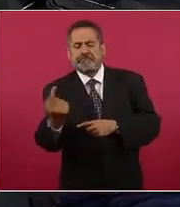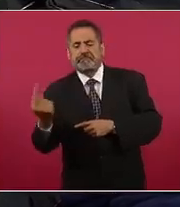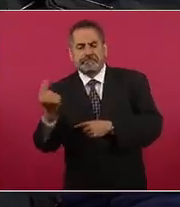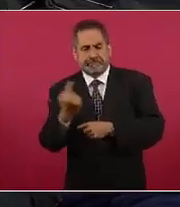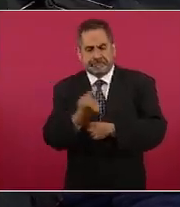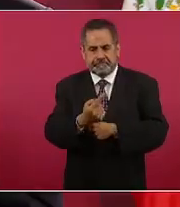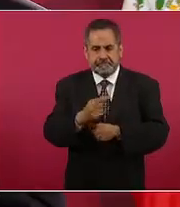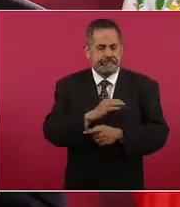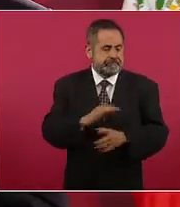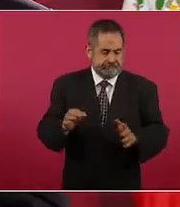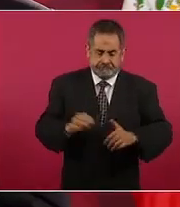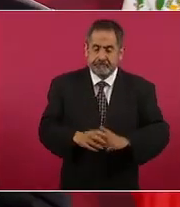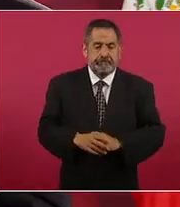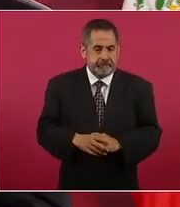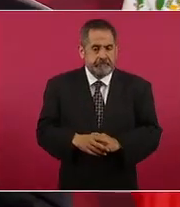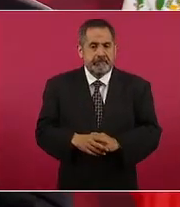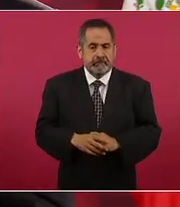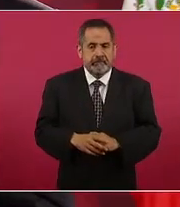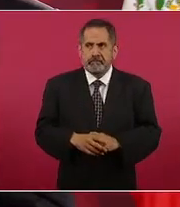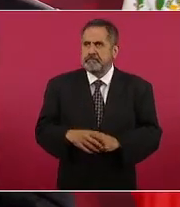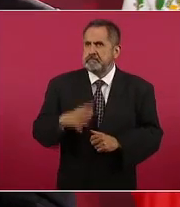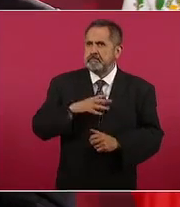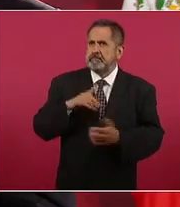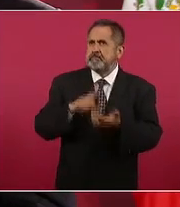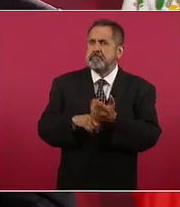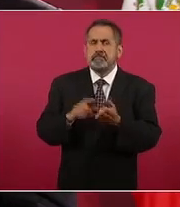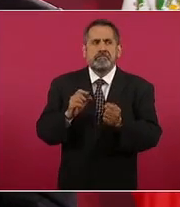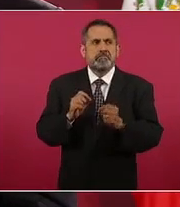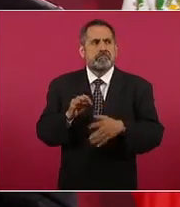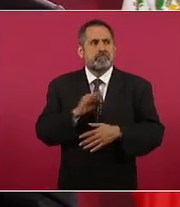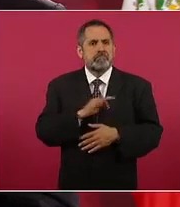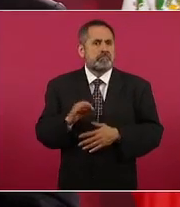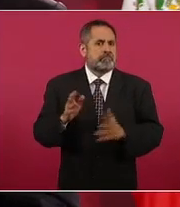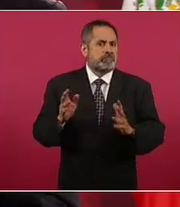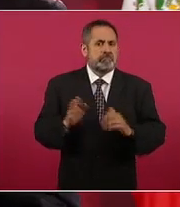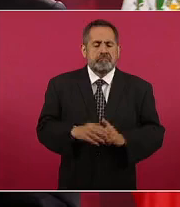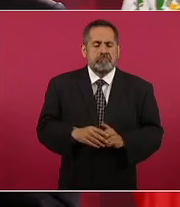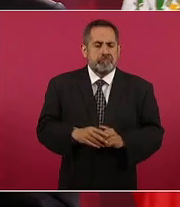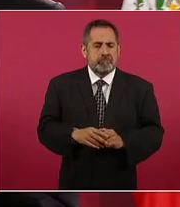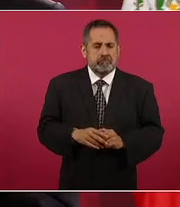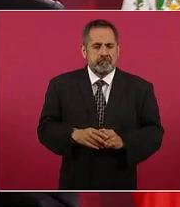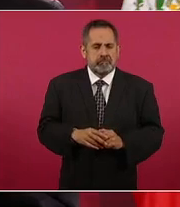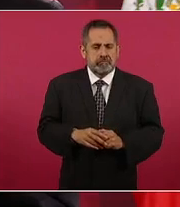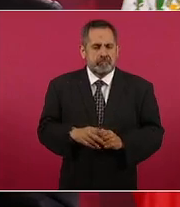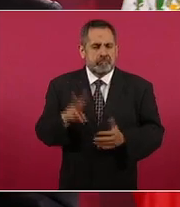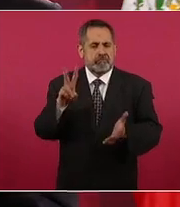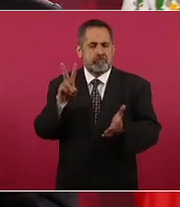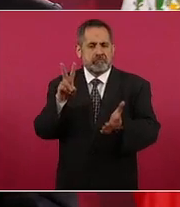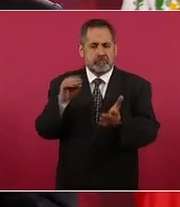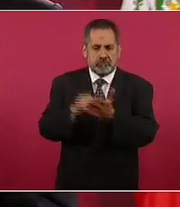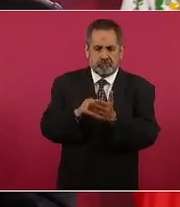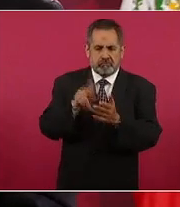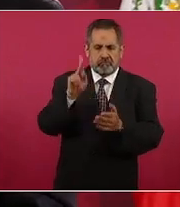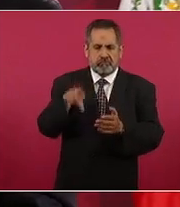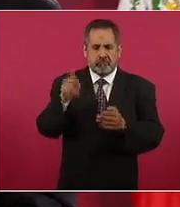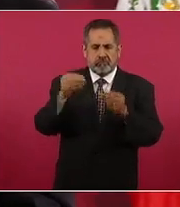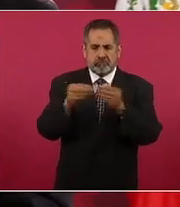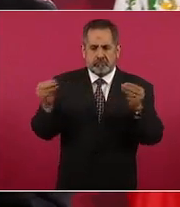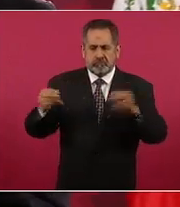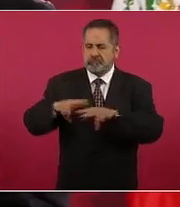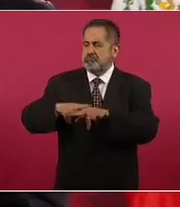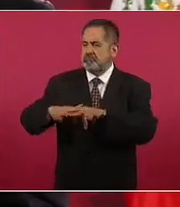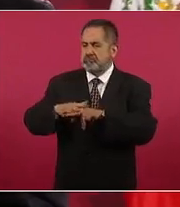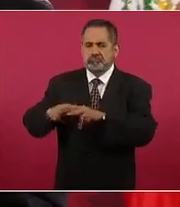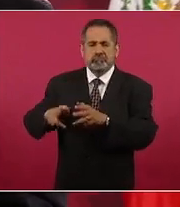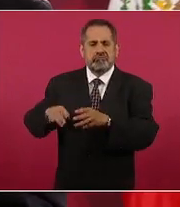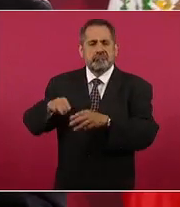ya vamos a tener como dos mil kilómetros de Tren Maya